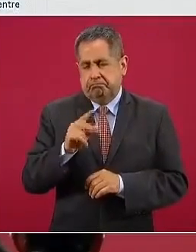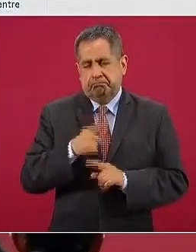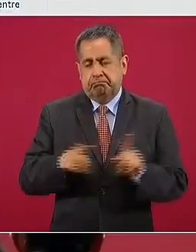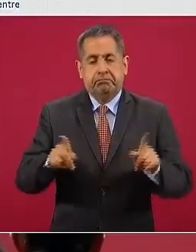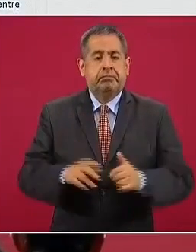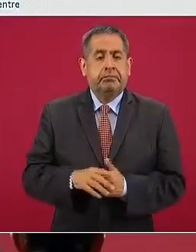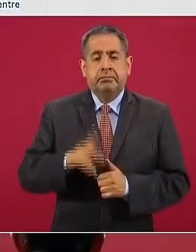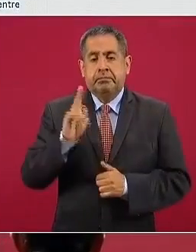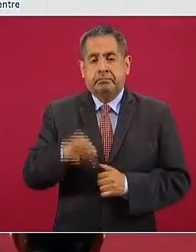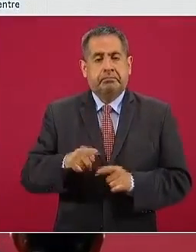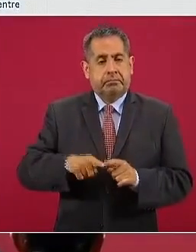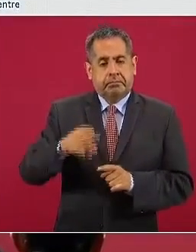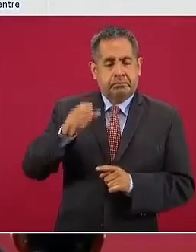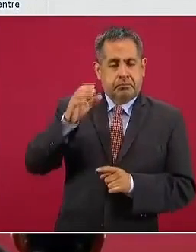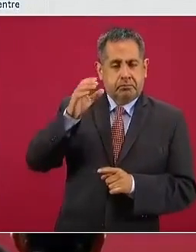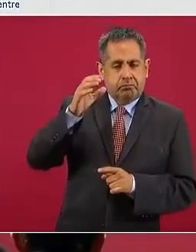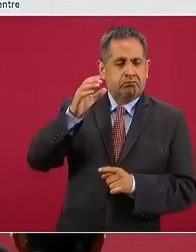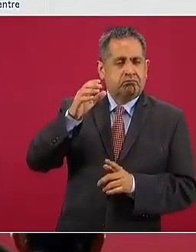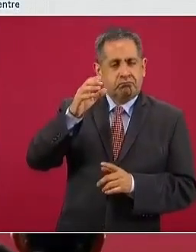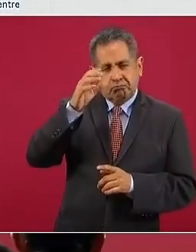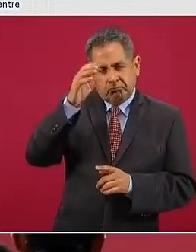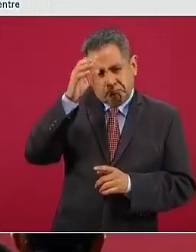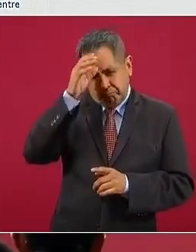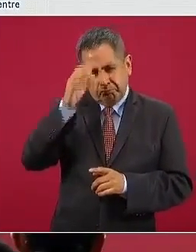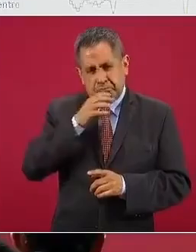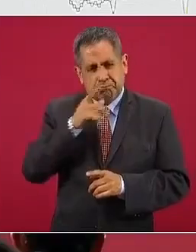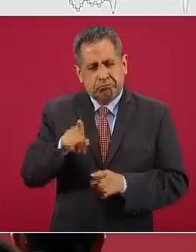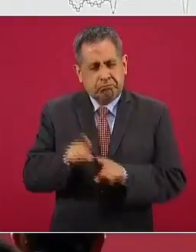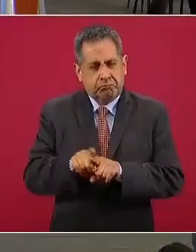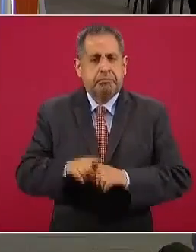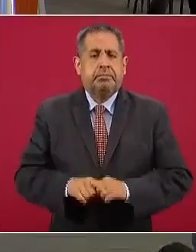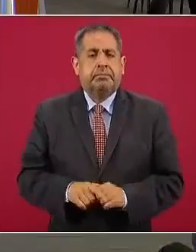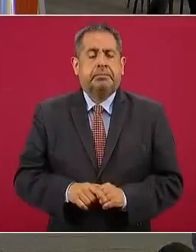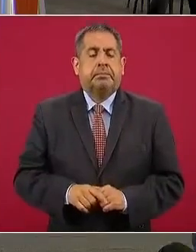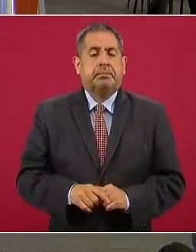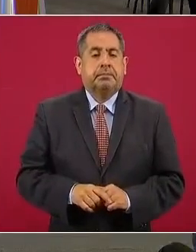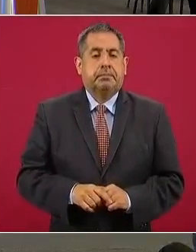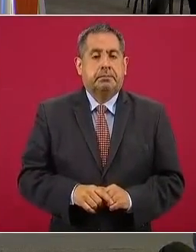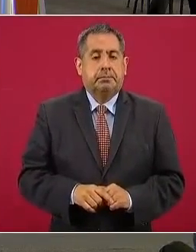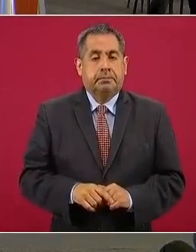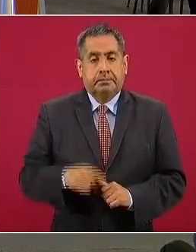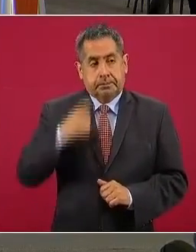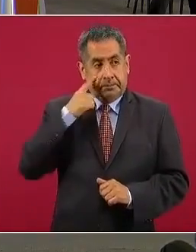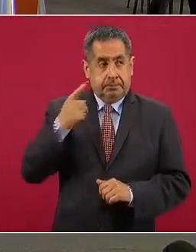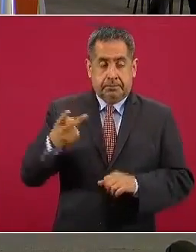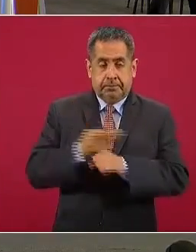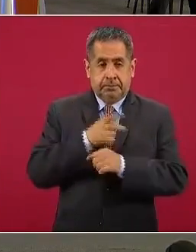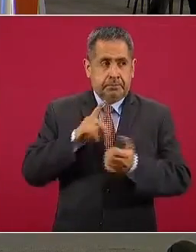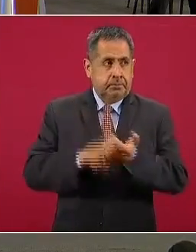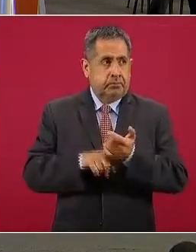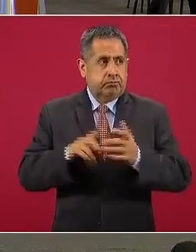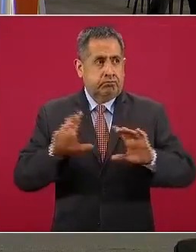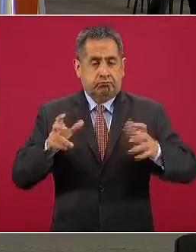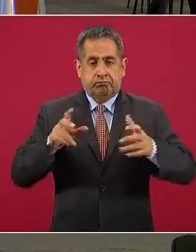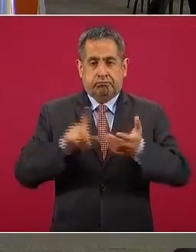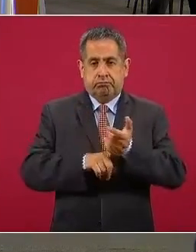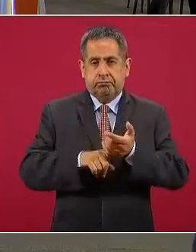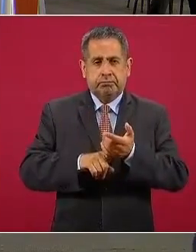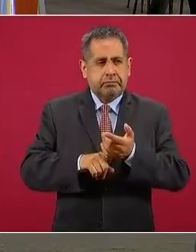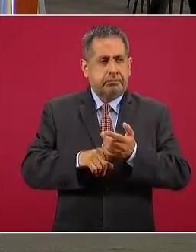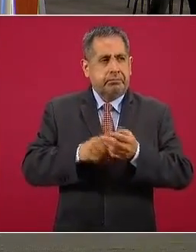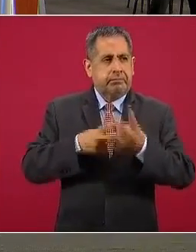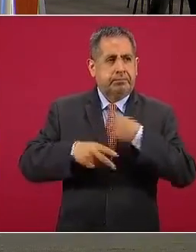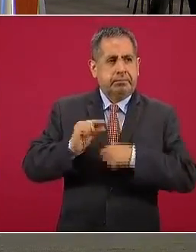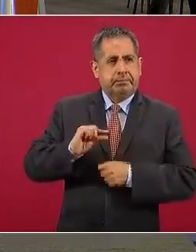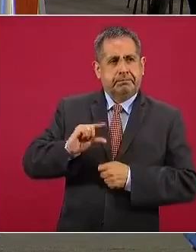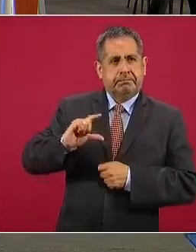Lo mismo en el caso de Coahuila, por cierto, lo mismo en el caso de Coahuila. La siguiente. Y vemos que la ocupación está en balance neutro con ligera tendencia al